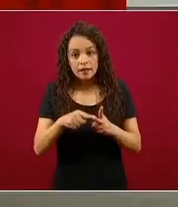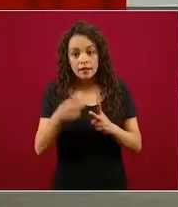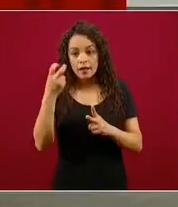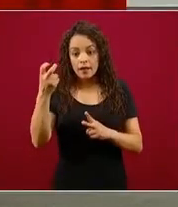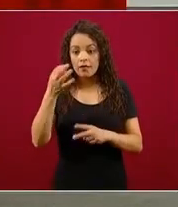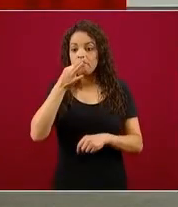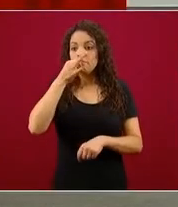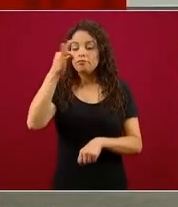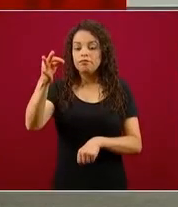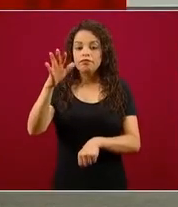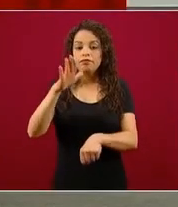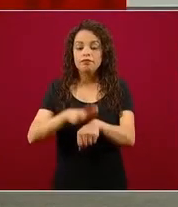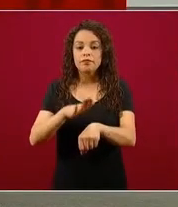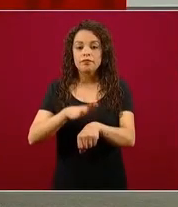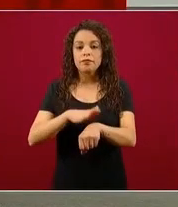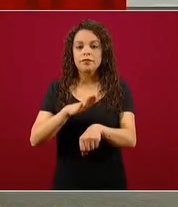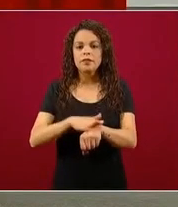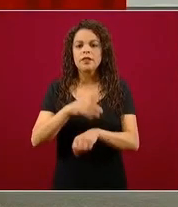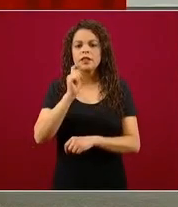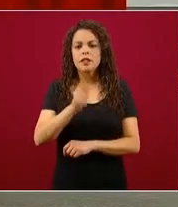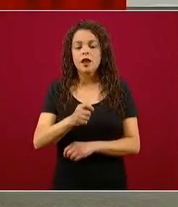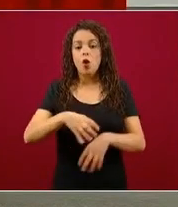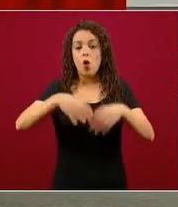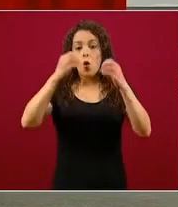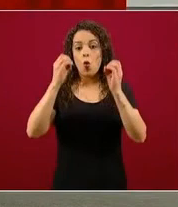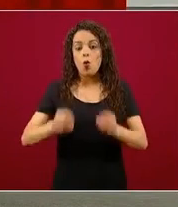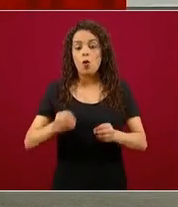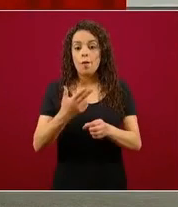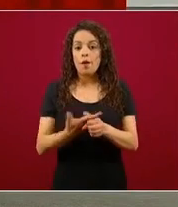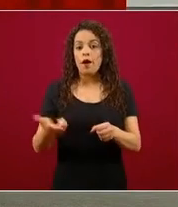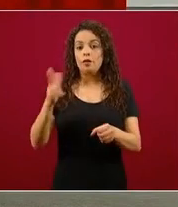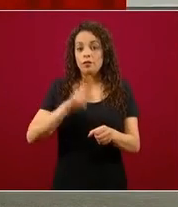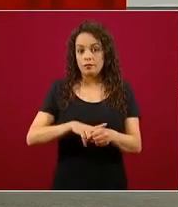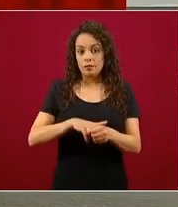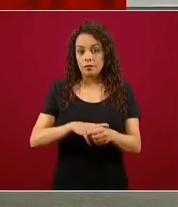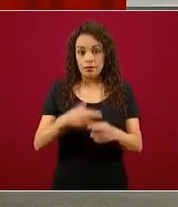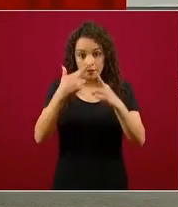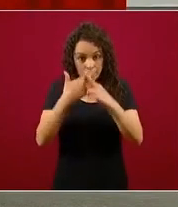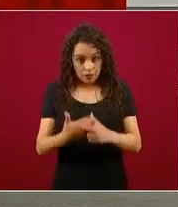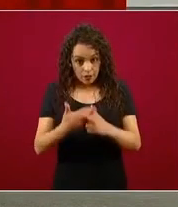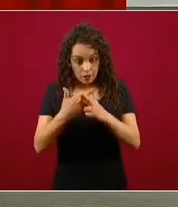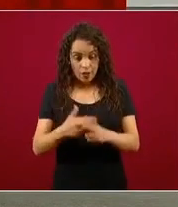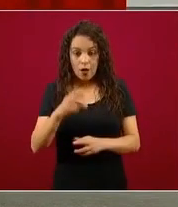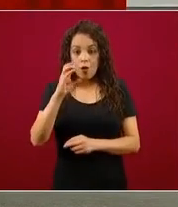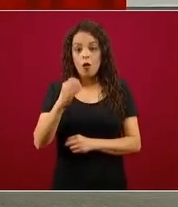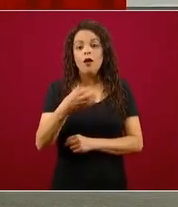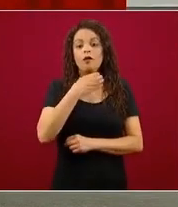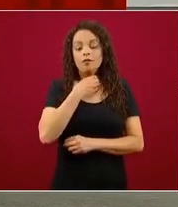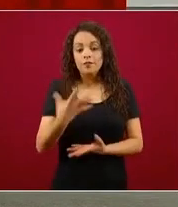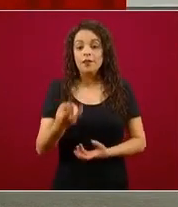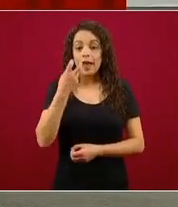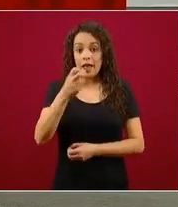la ocupación hospitalaria. Con esos datos nosotros hacemos